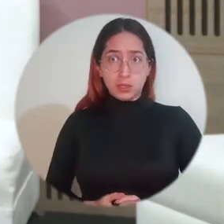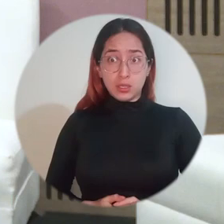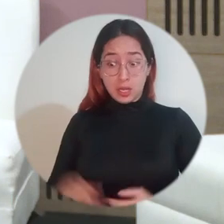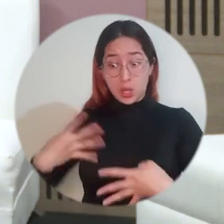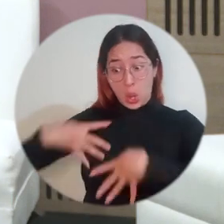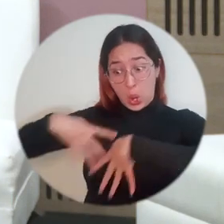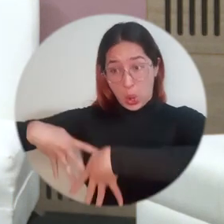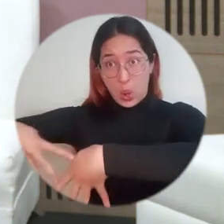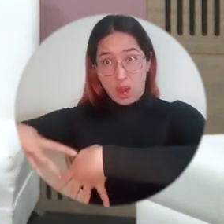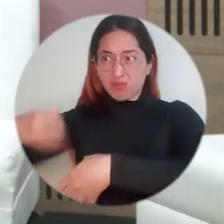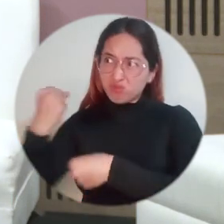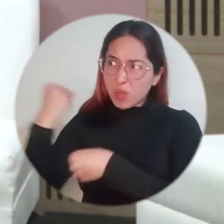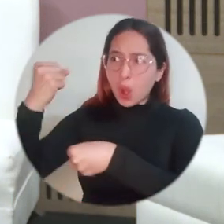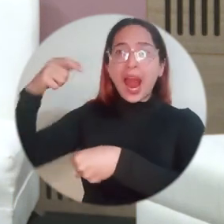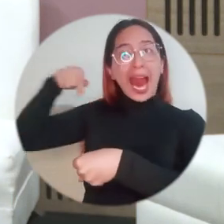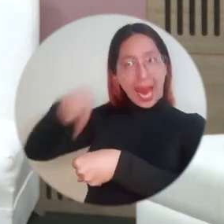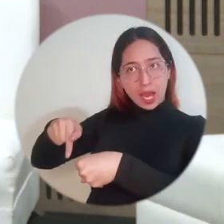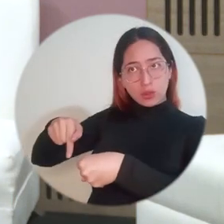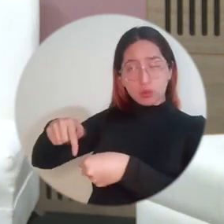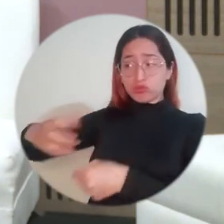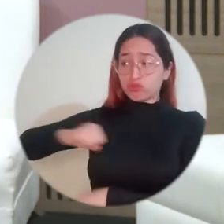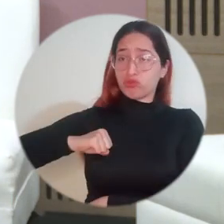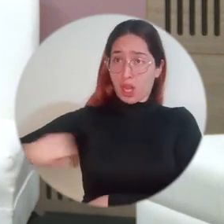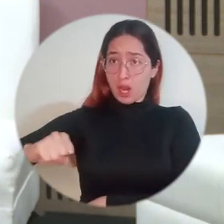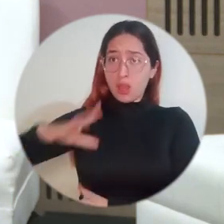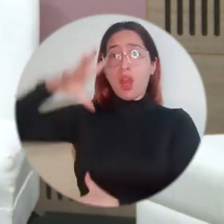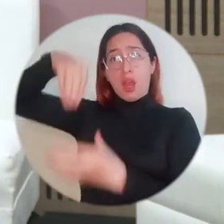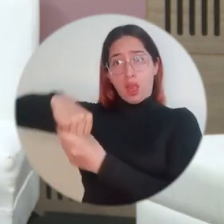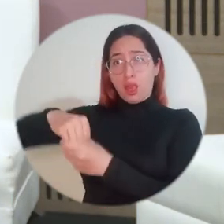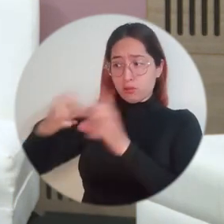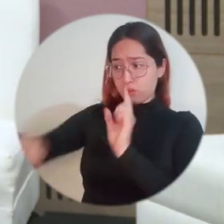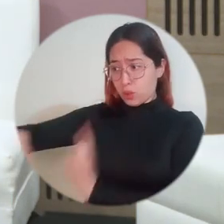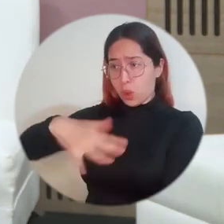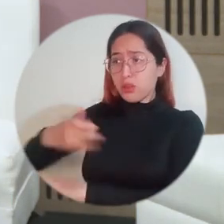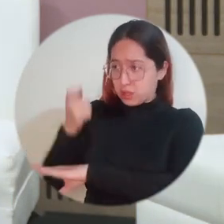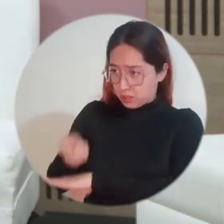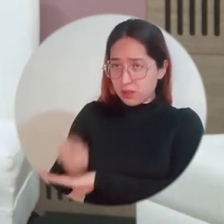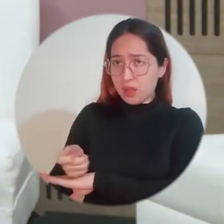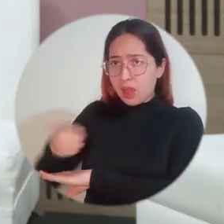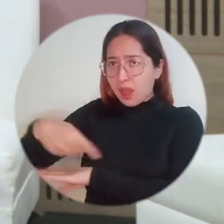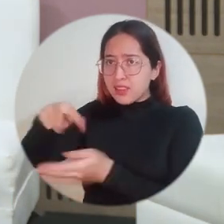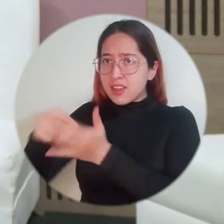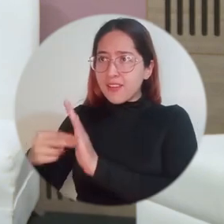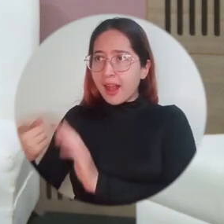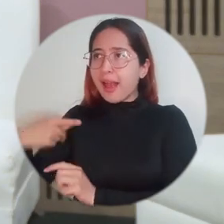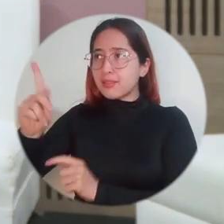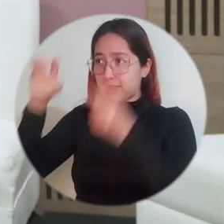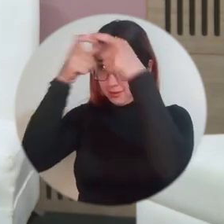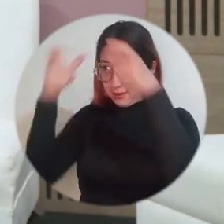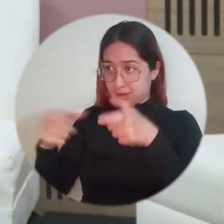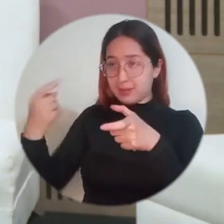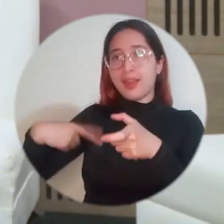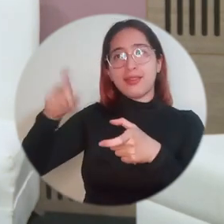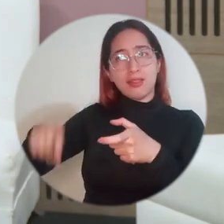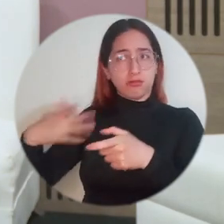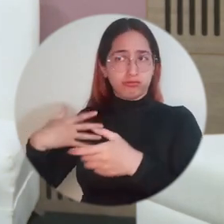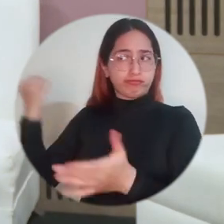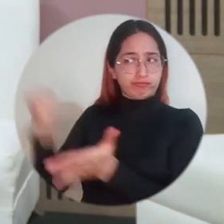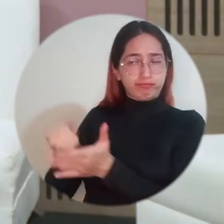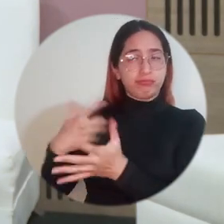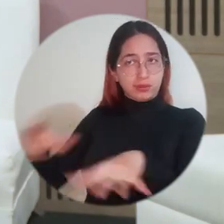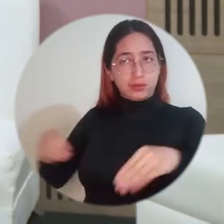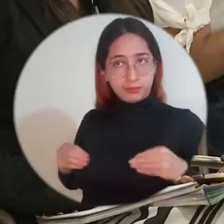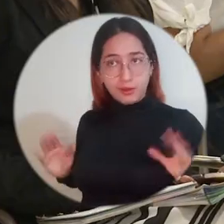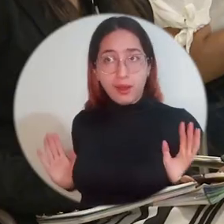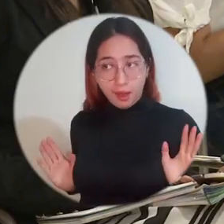social también es un derecho que hace parte de un marco jurídico que además es obligatorio para el Estado, para